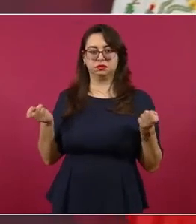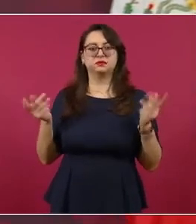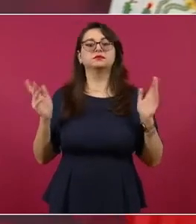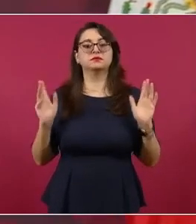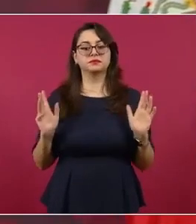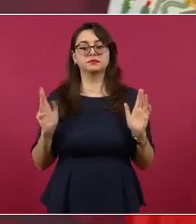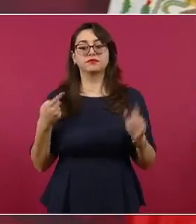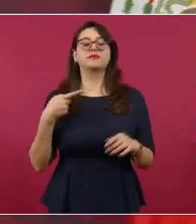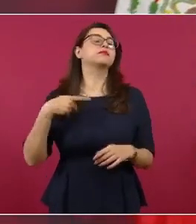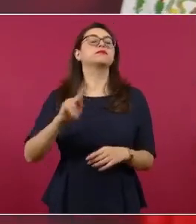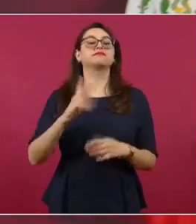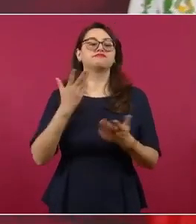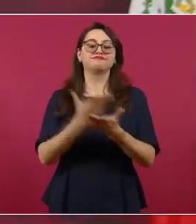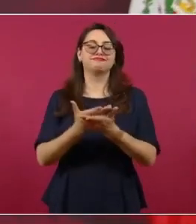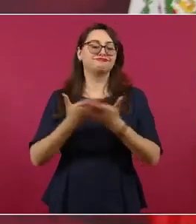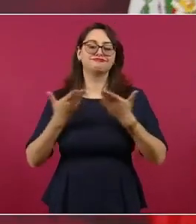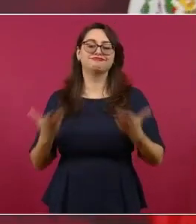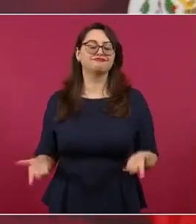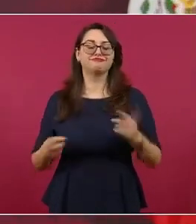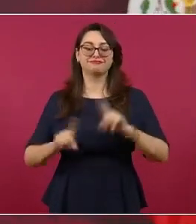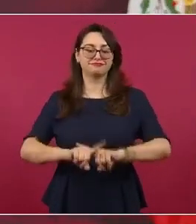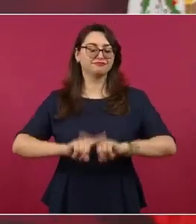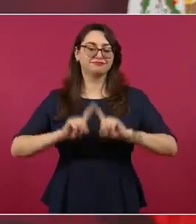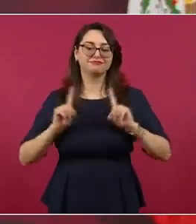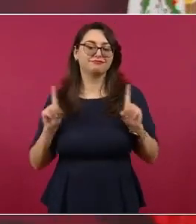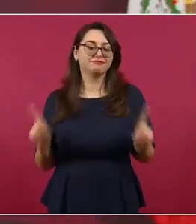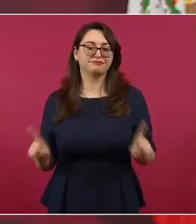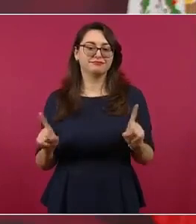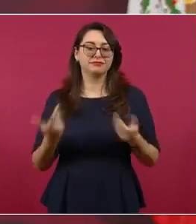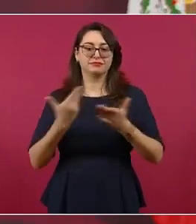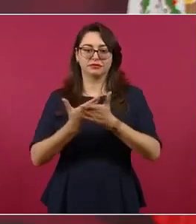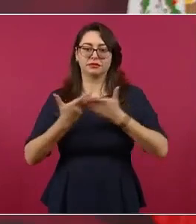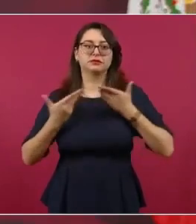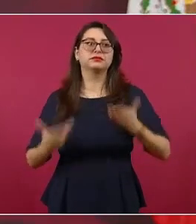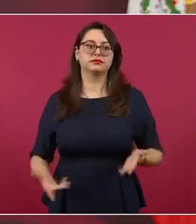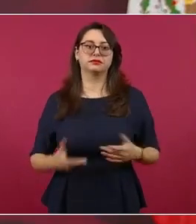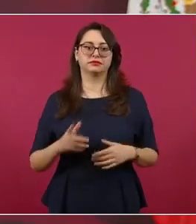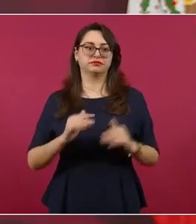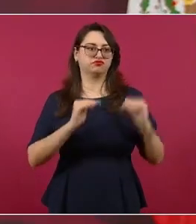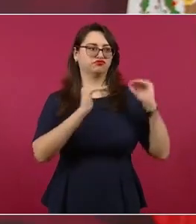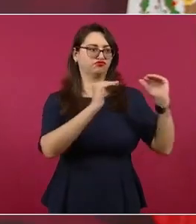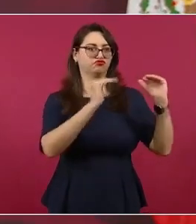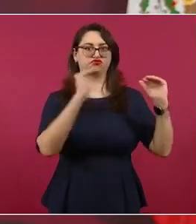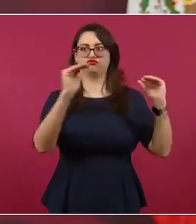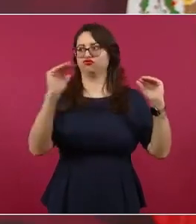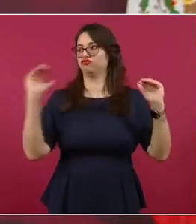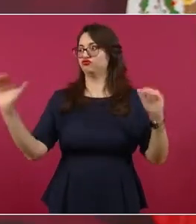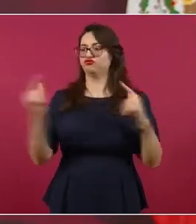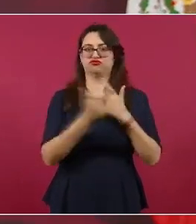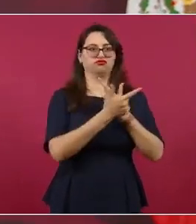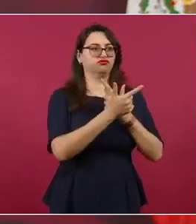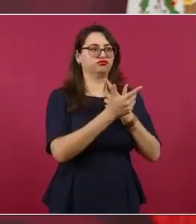Por ejemplo, las libertades que otorgan los jueces